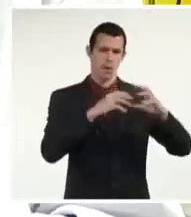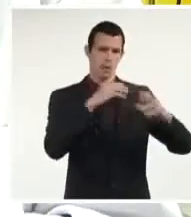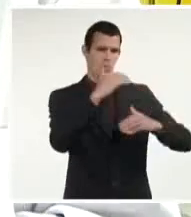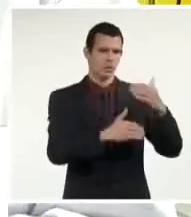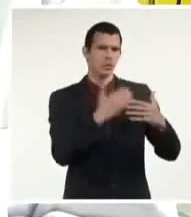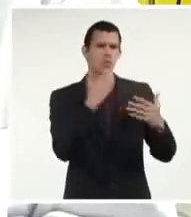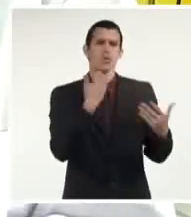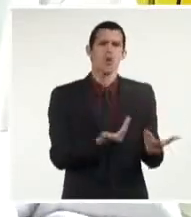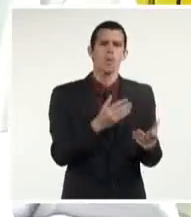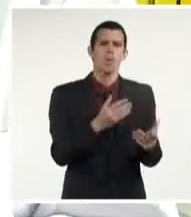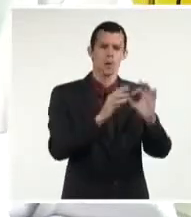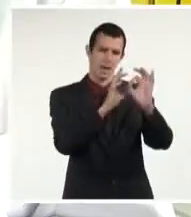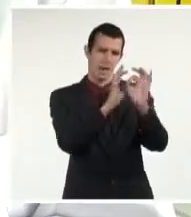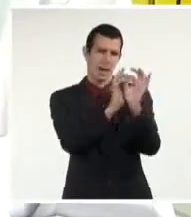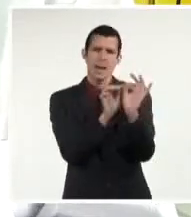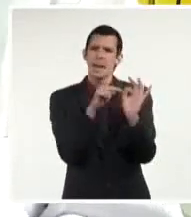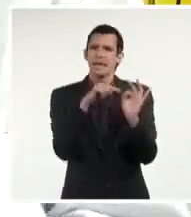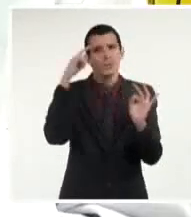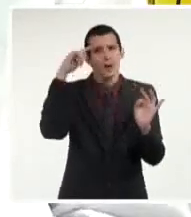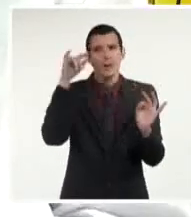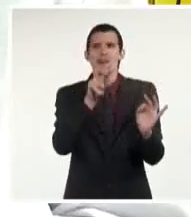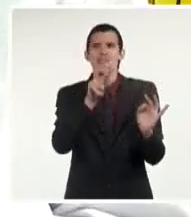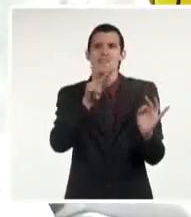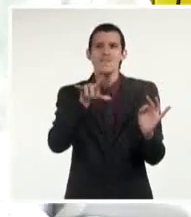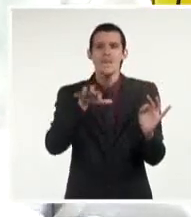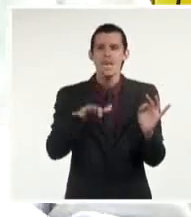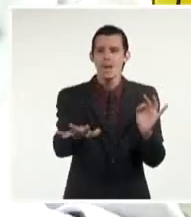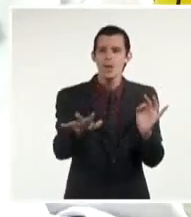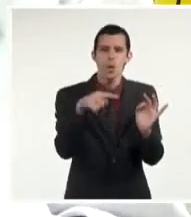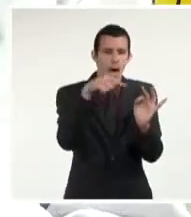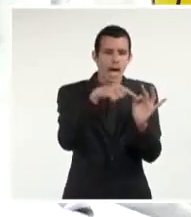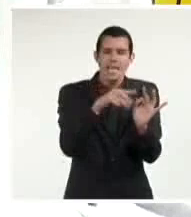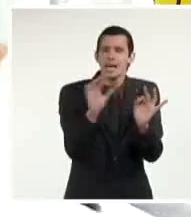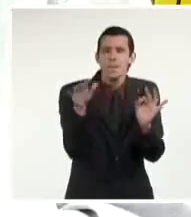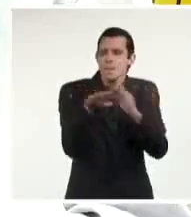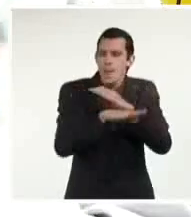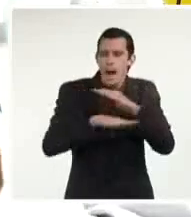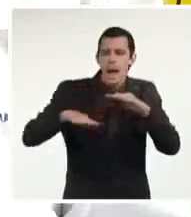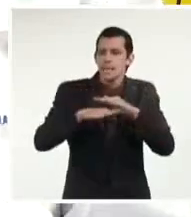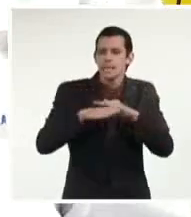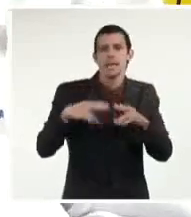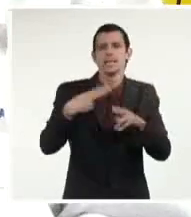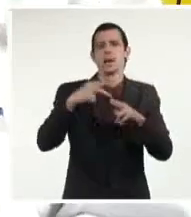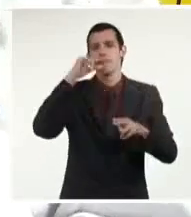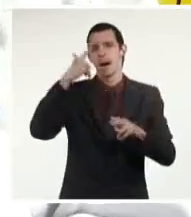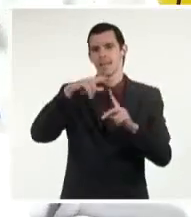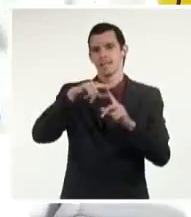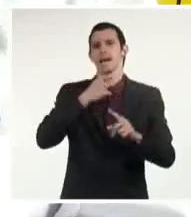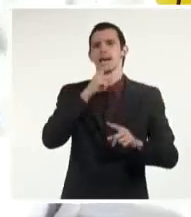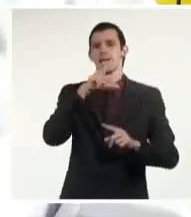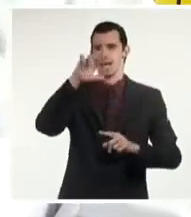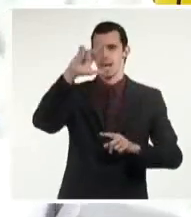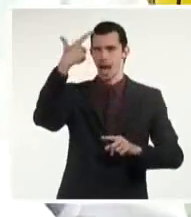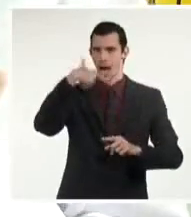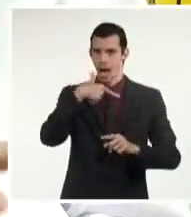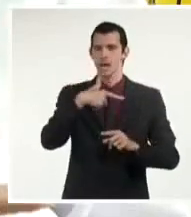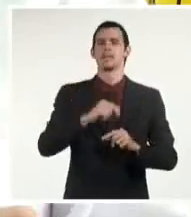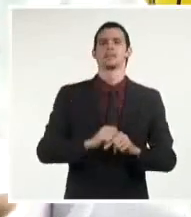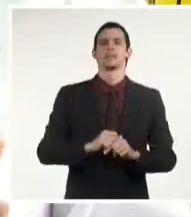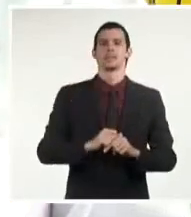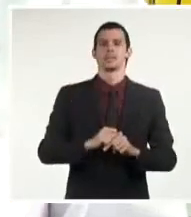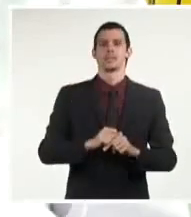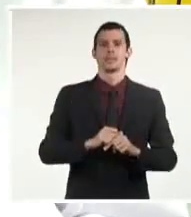bacteria Ekerichia coli como hospedero, y el establecimiento de las condiciones de purificación